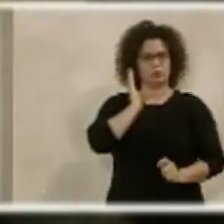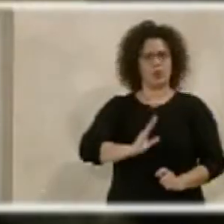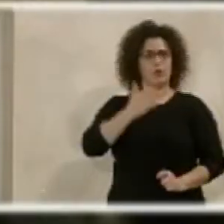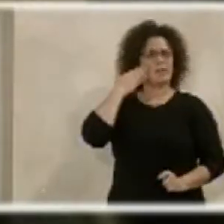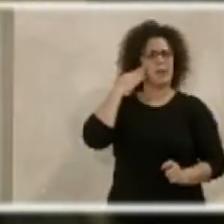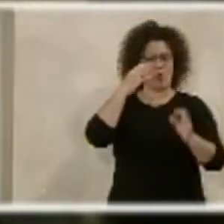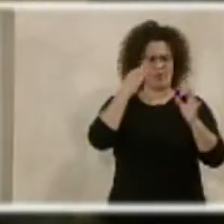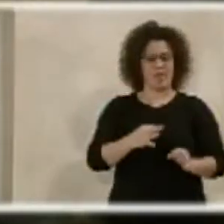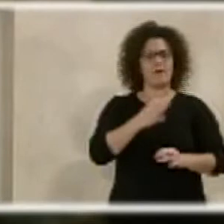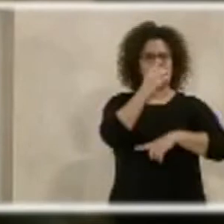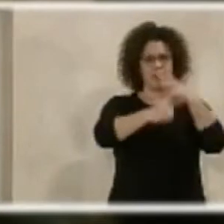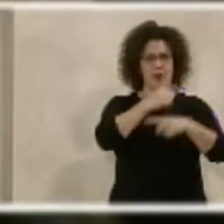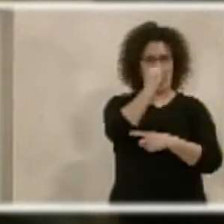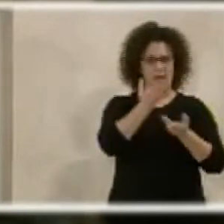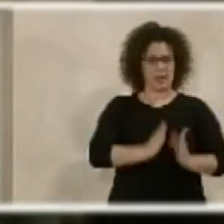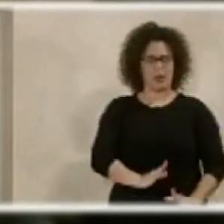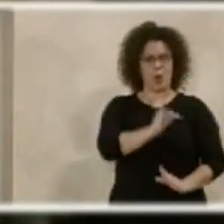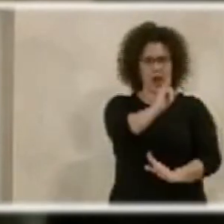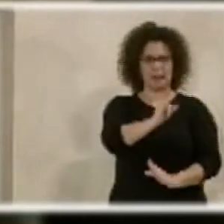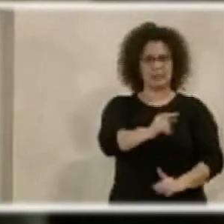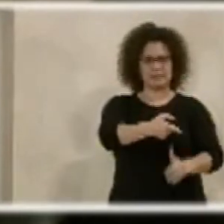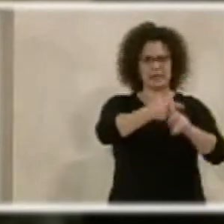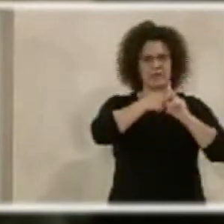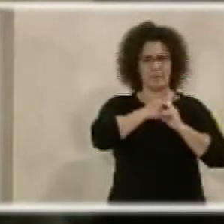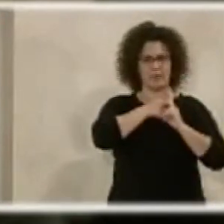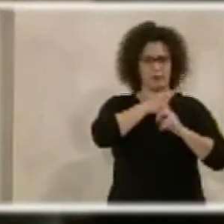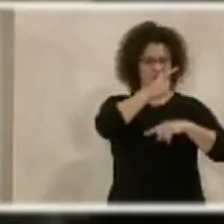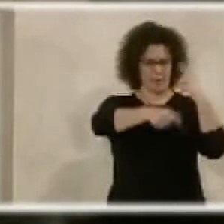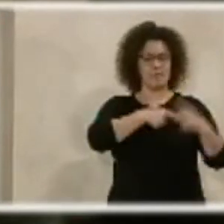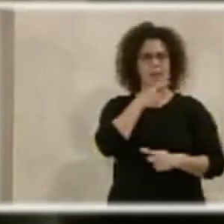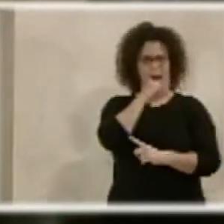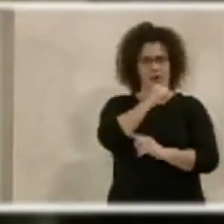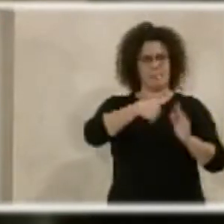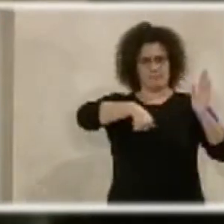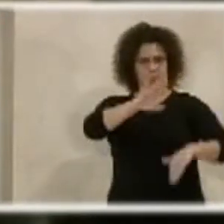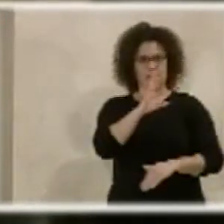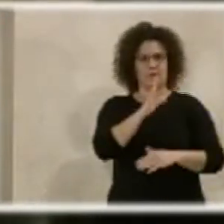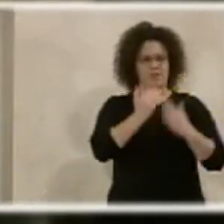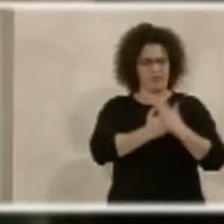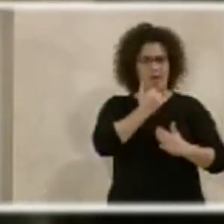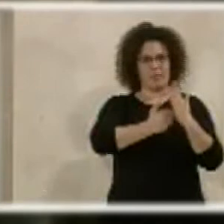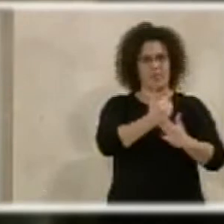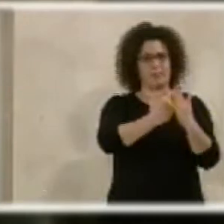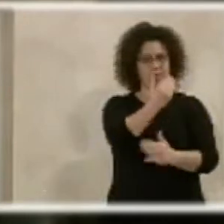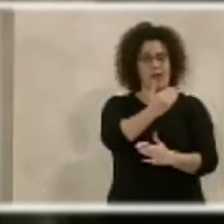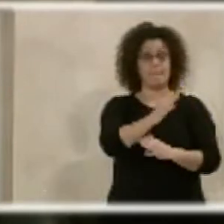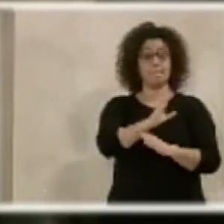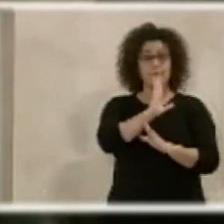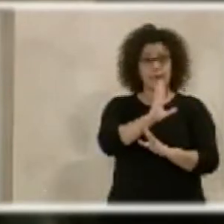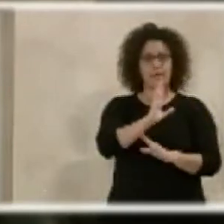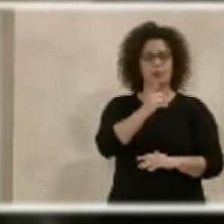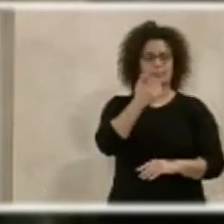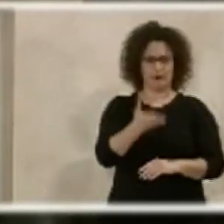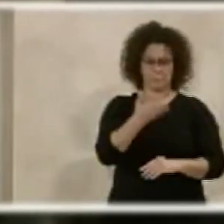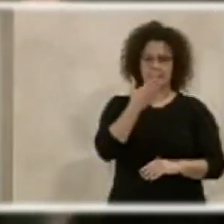porque tienen familias, tienen hijos y se sacrifican esas familias y esos hijos más que ellos en el día a día. Pero también es necesario algo